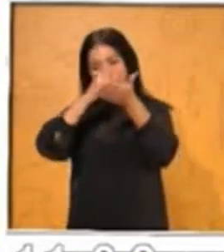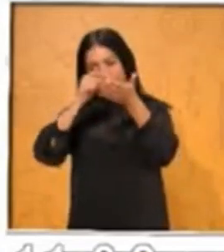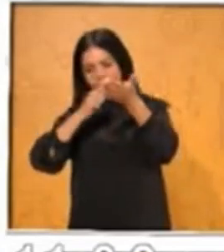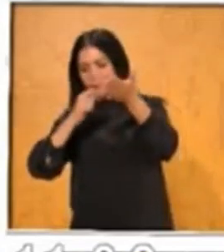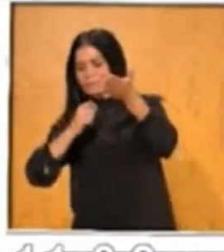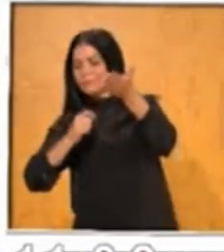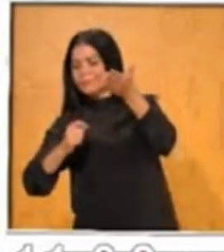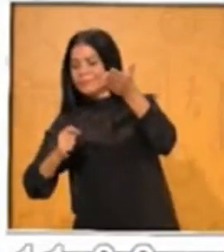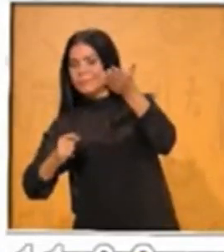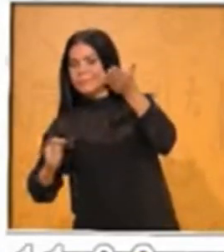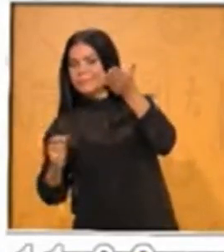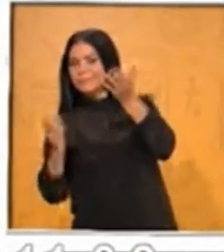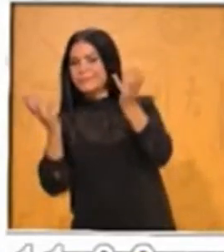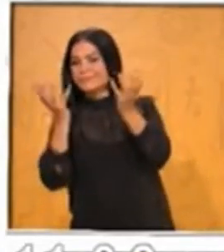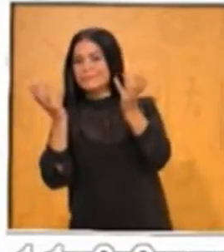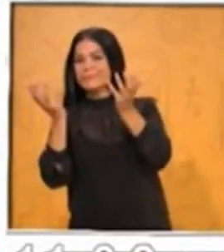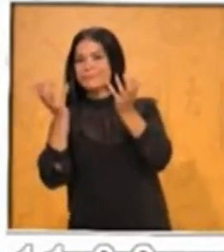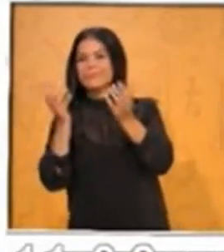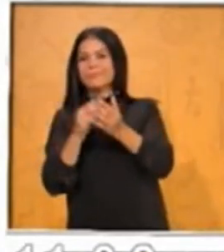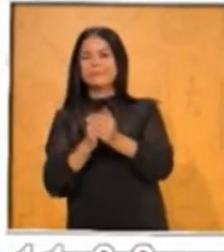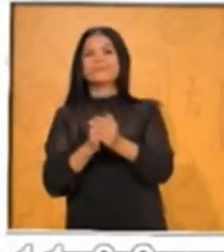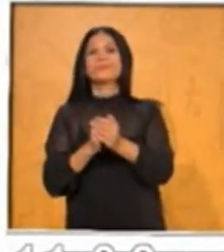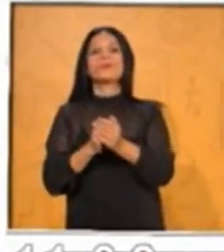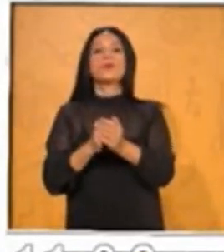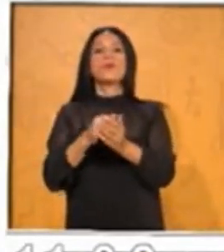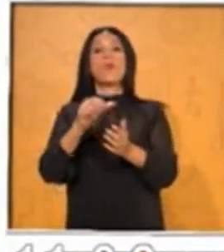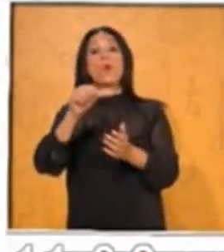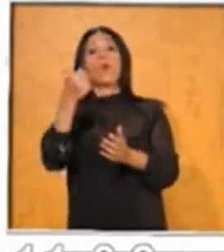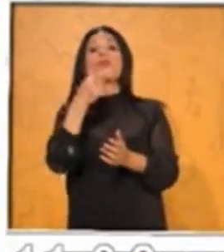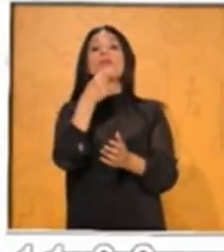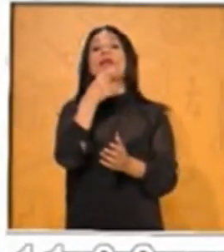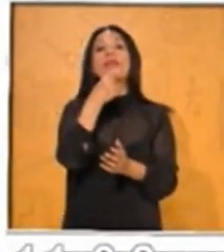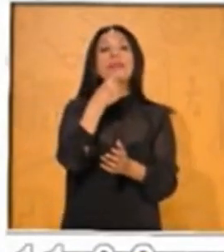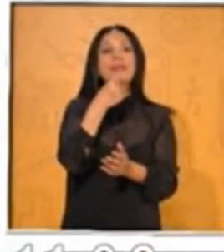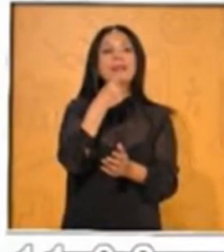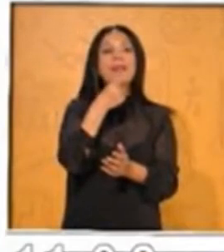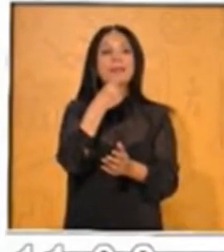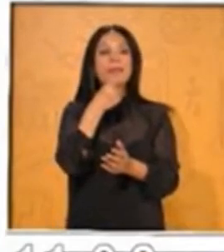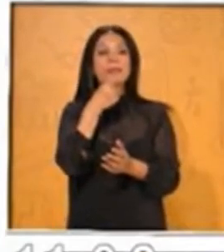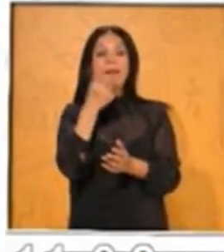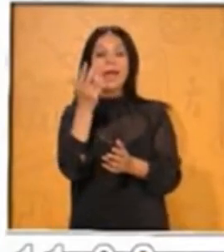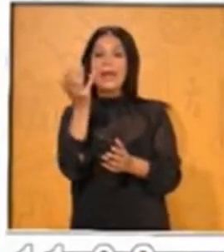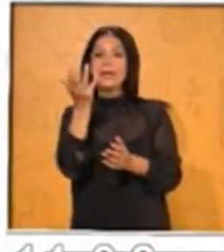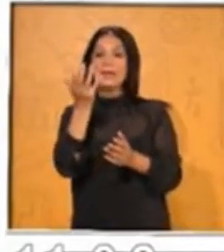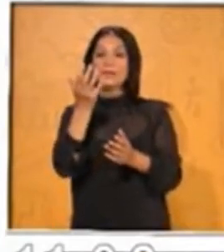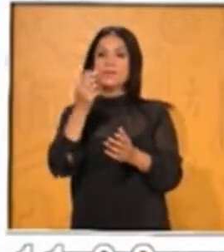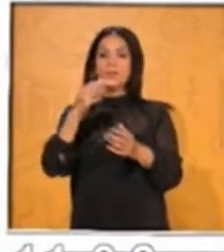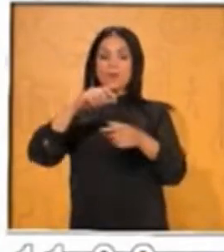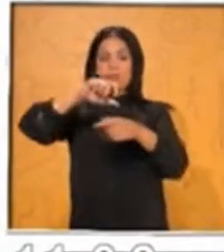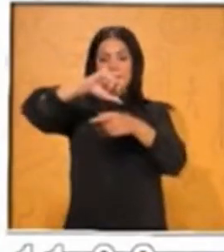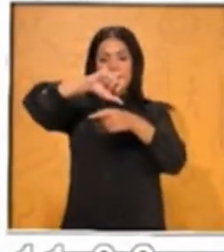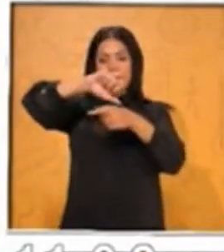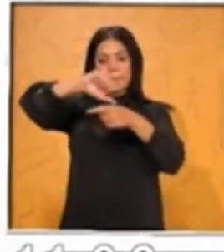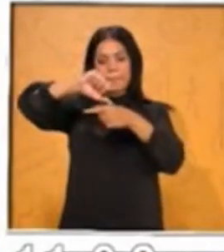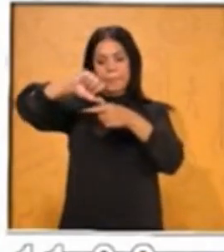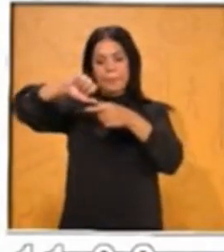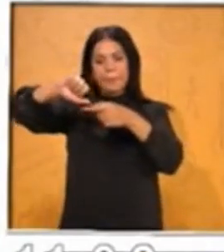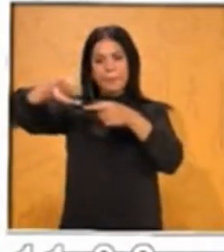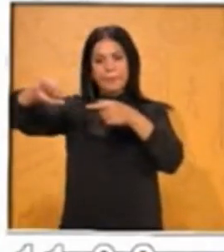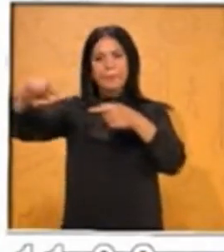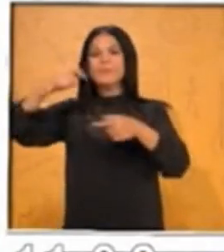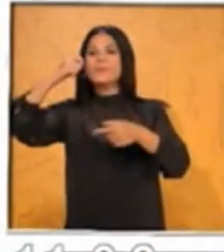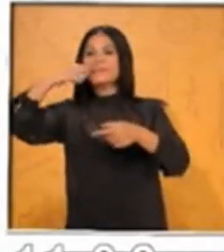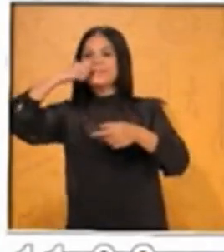Aquí una amiga está usando la pasta de dientes para pegar su dado. Otra chica le puso